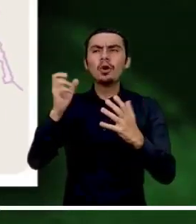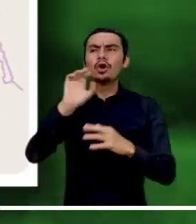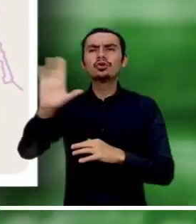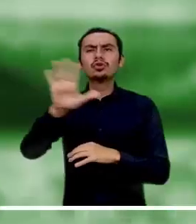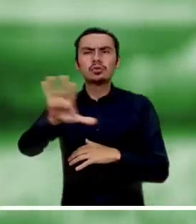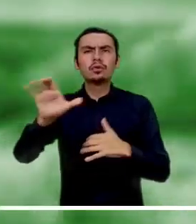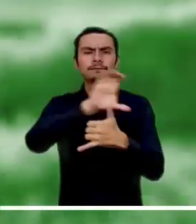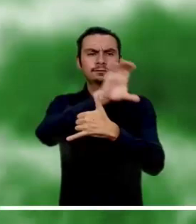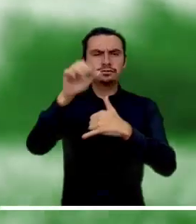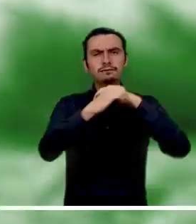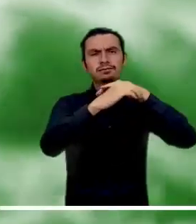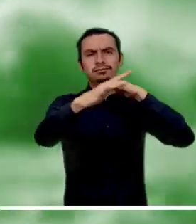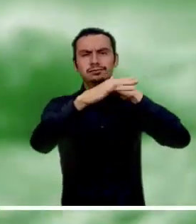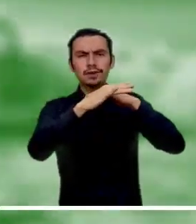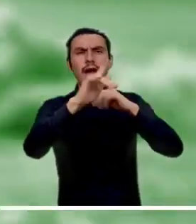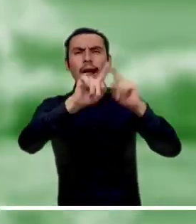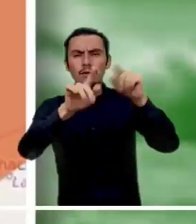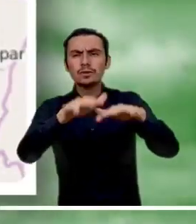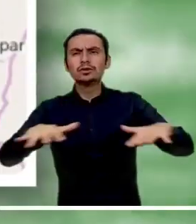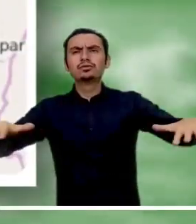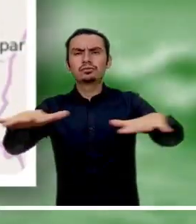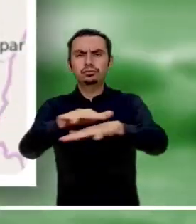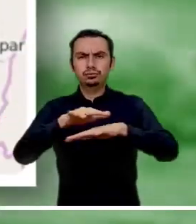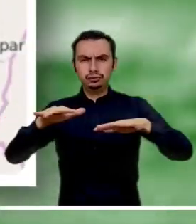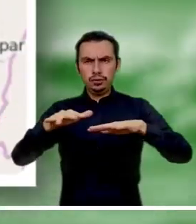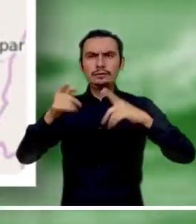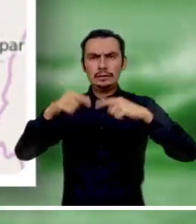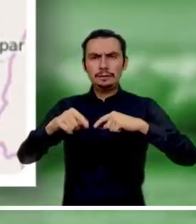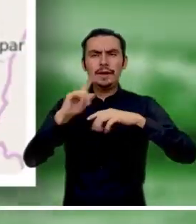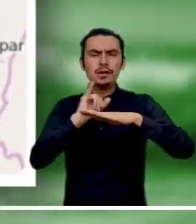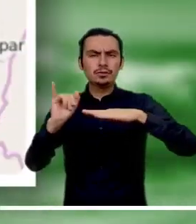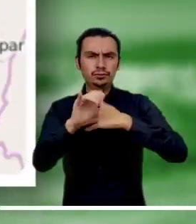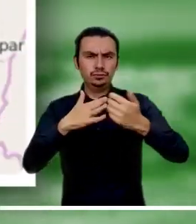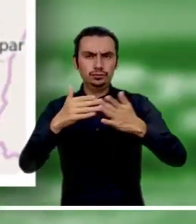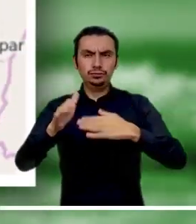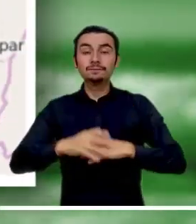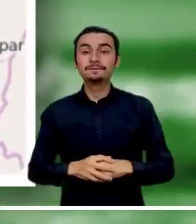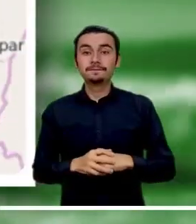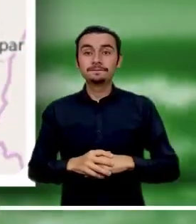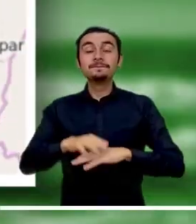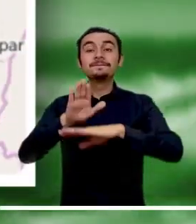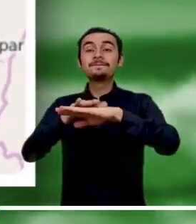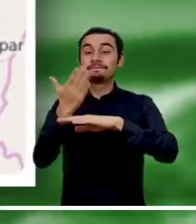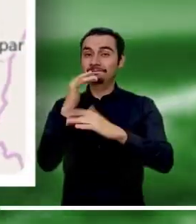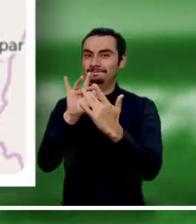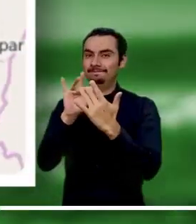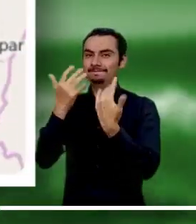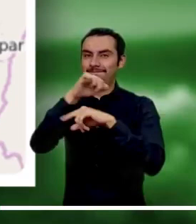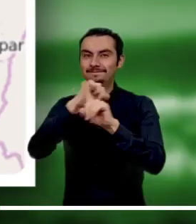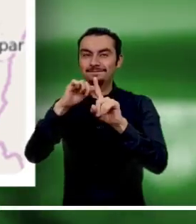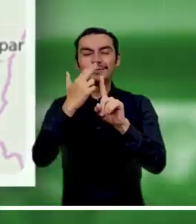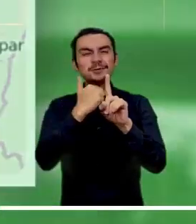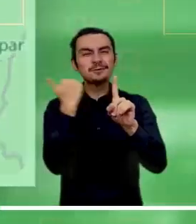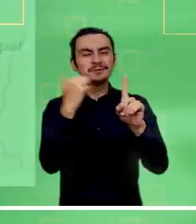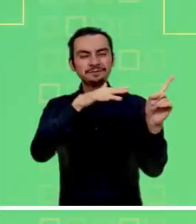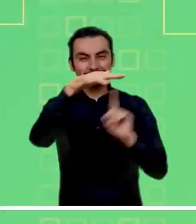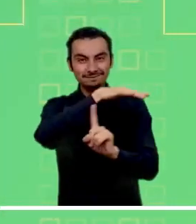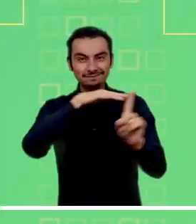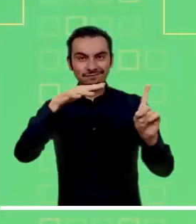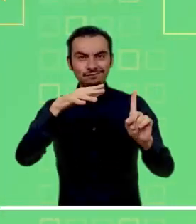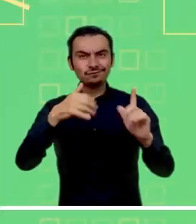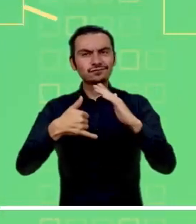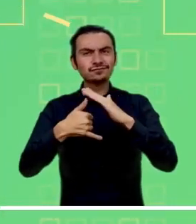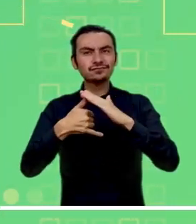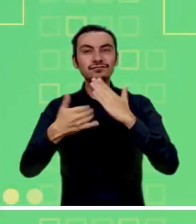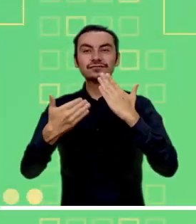Boyacá, Antioquia y Casanare. Alerta naranja por tiempo lluvioso en el occidente del Mar Caribe colombiano. Síguenos